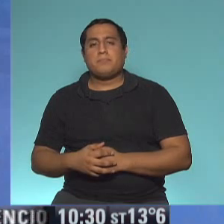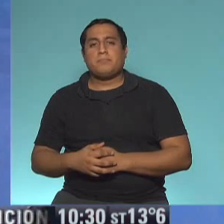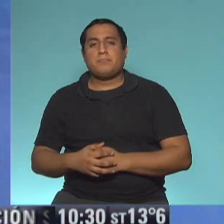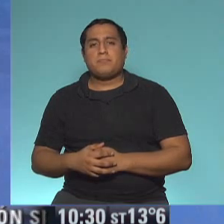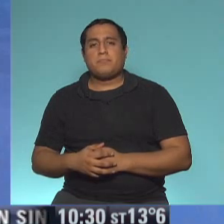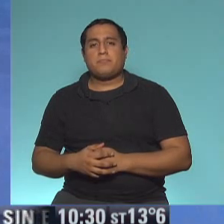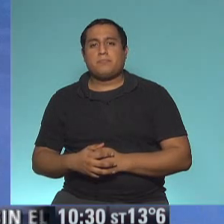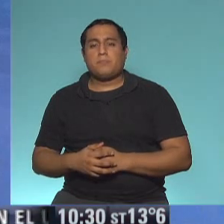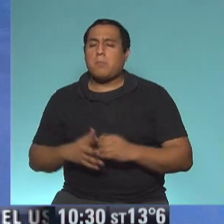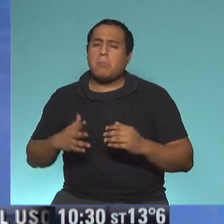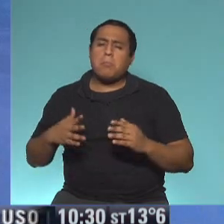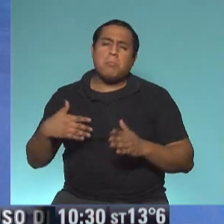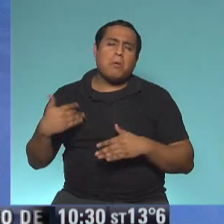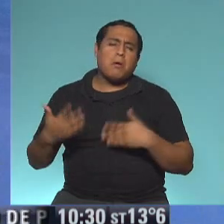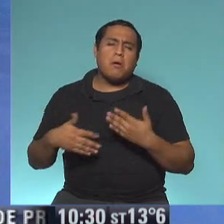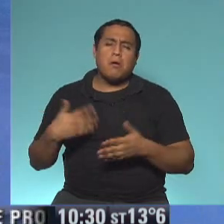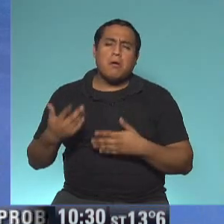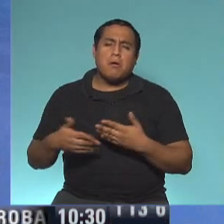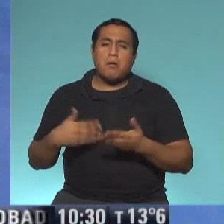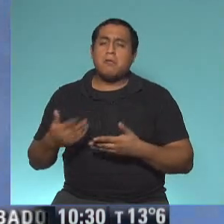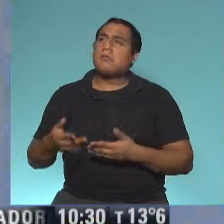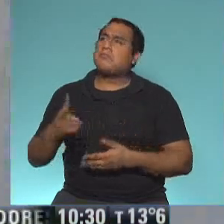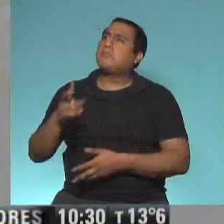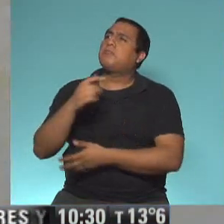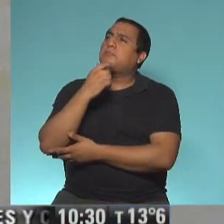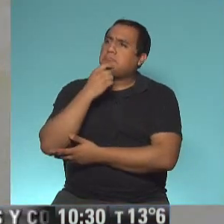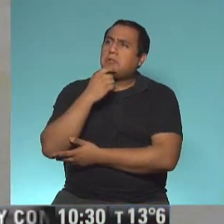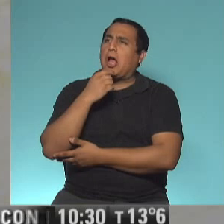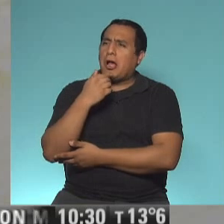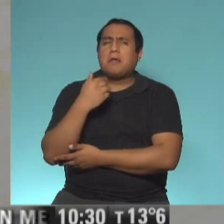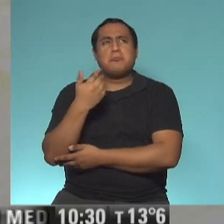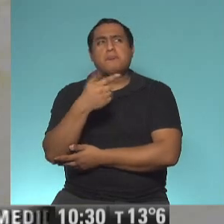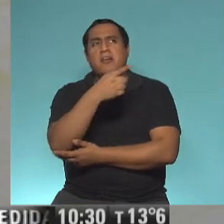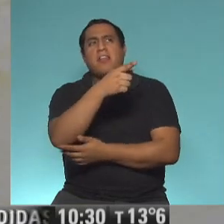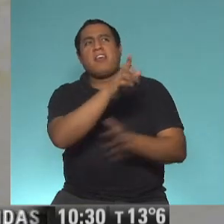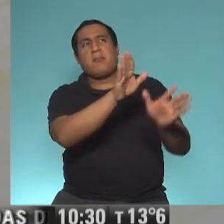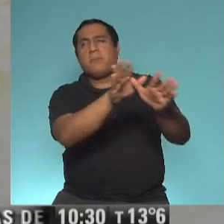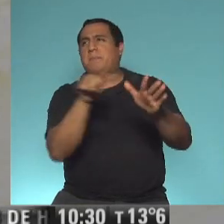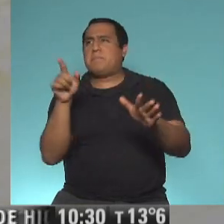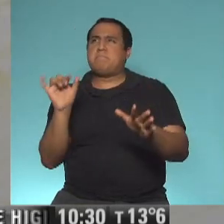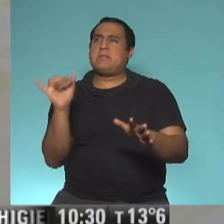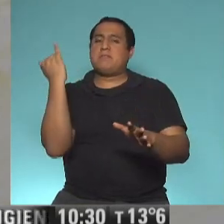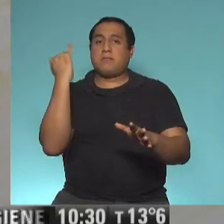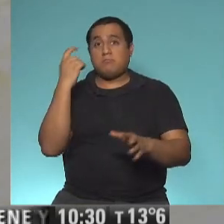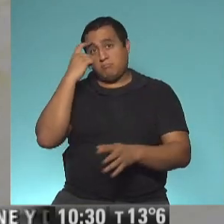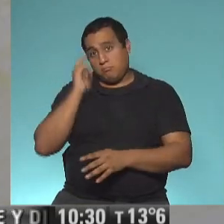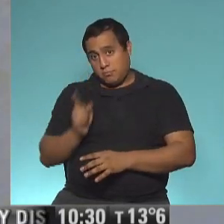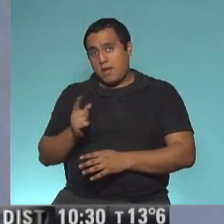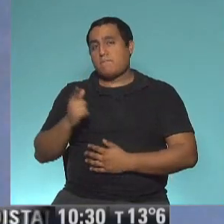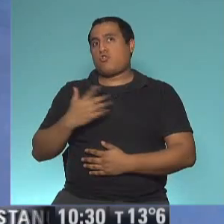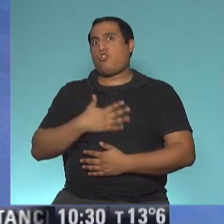Al terminar, miró su obra convencido que podía competir con la de Tupá. Muy contento con ella,